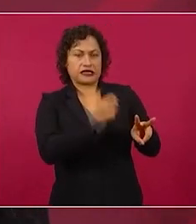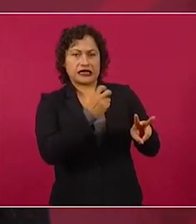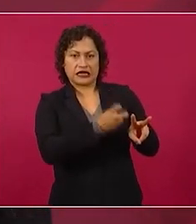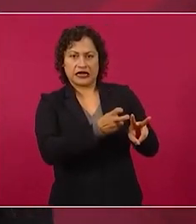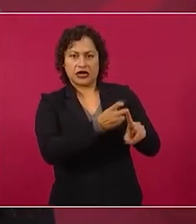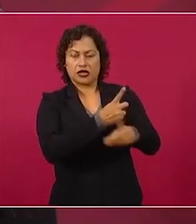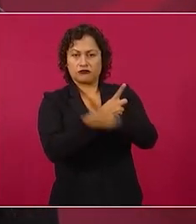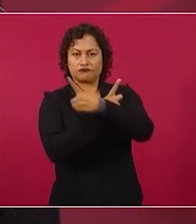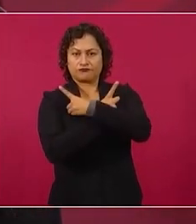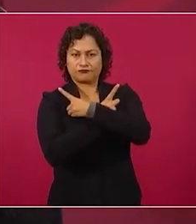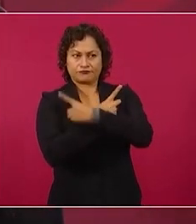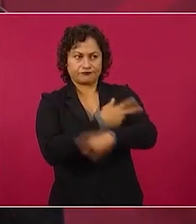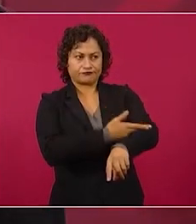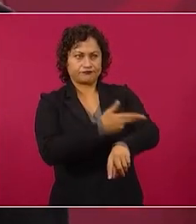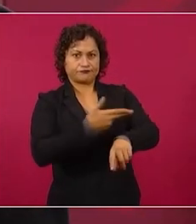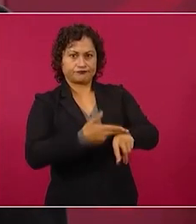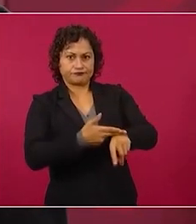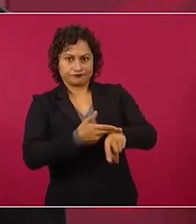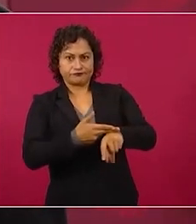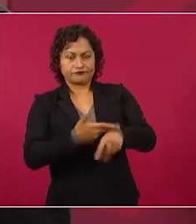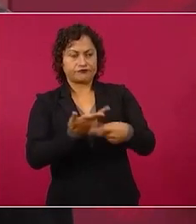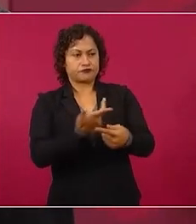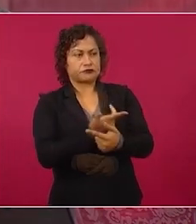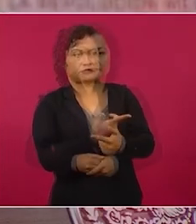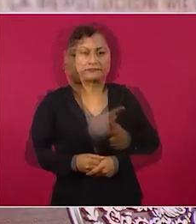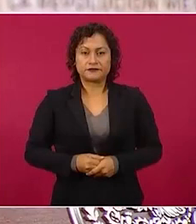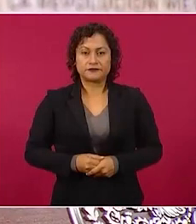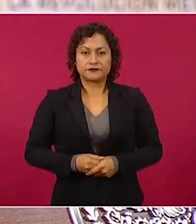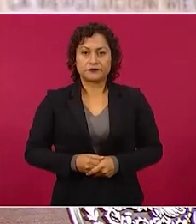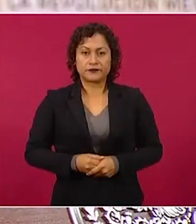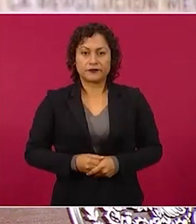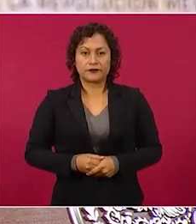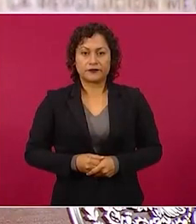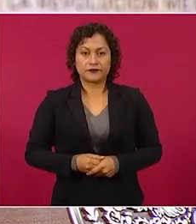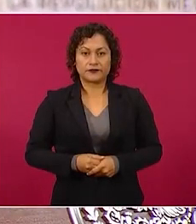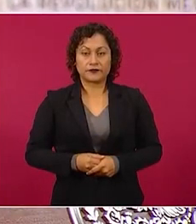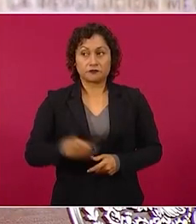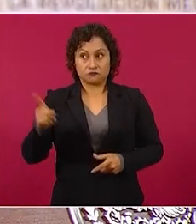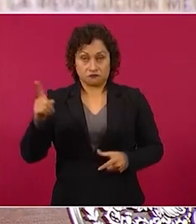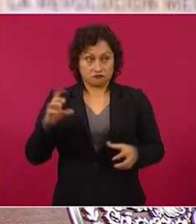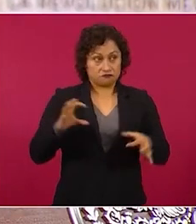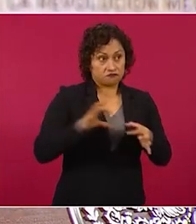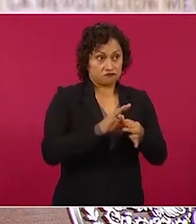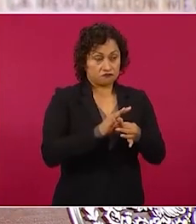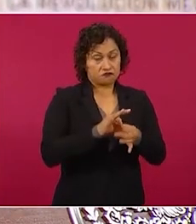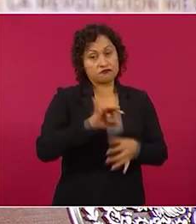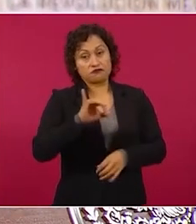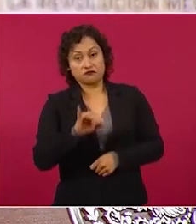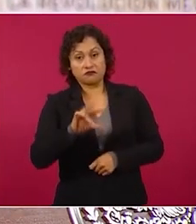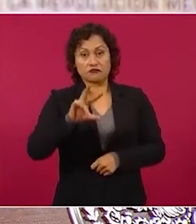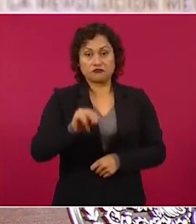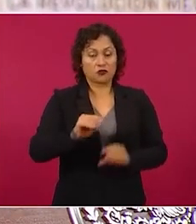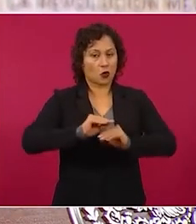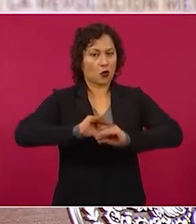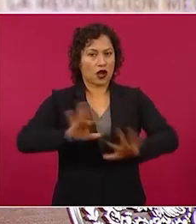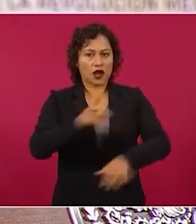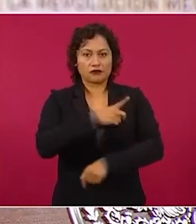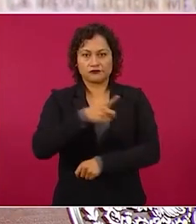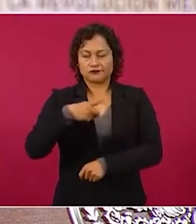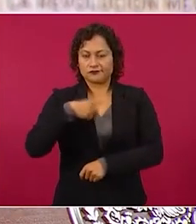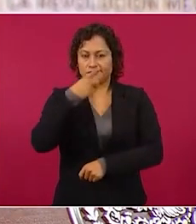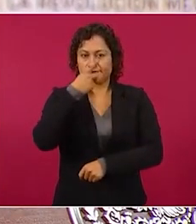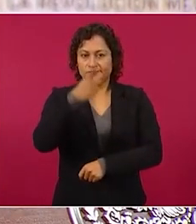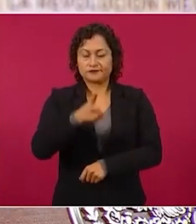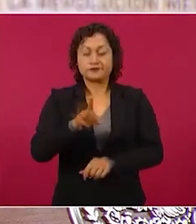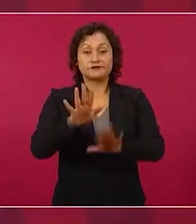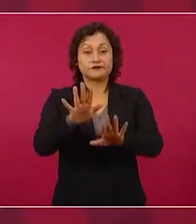de la libertad y aplica la frase